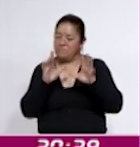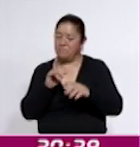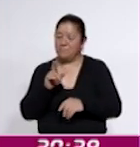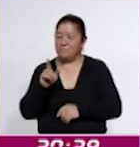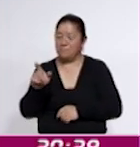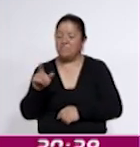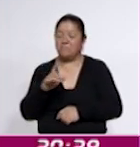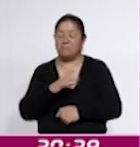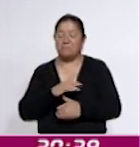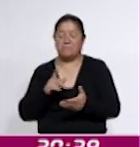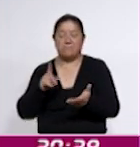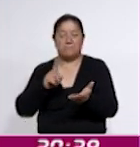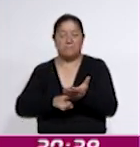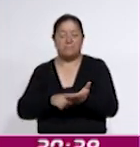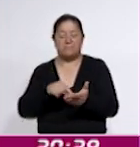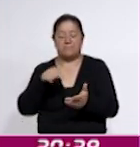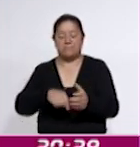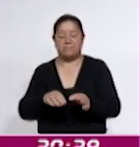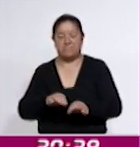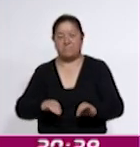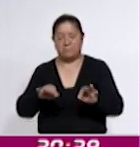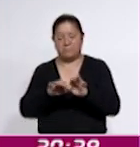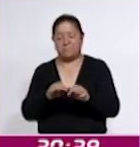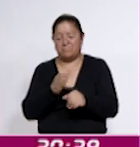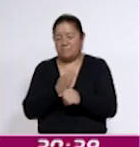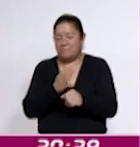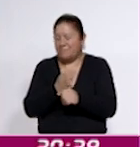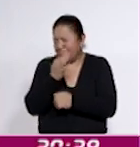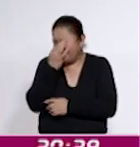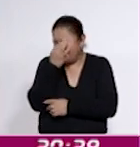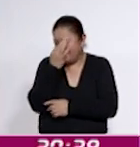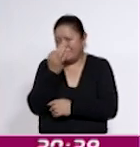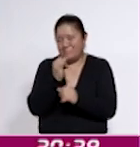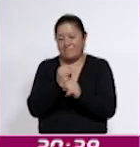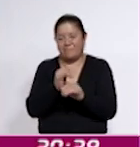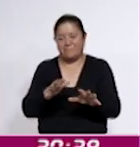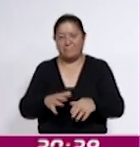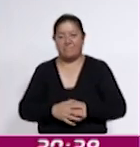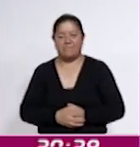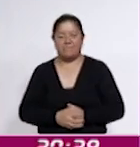es también parte muy importante de este espacio informativo.